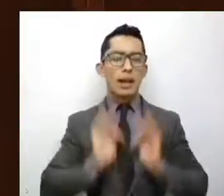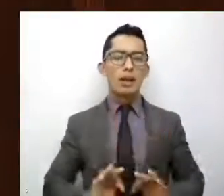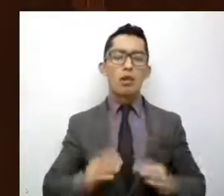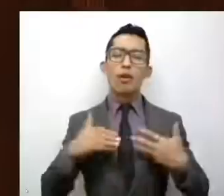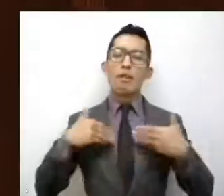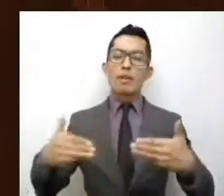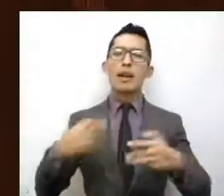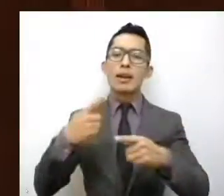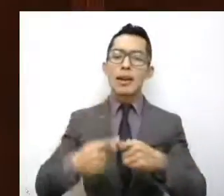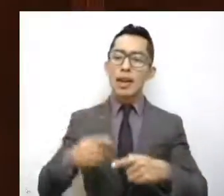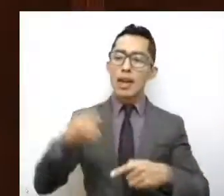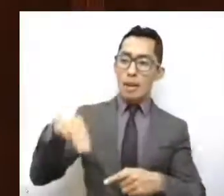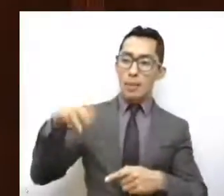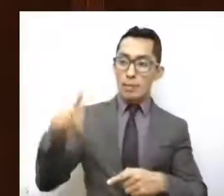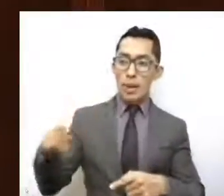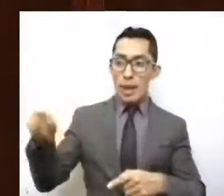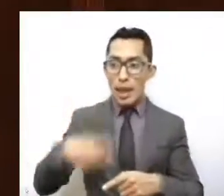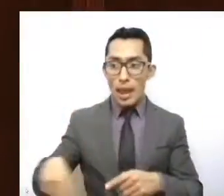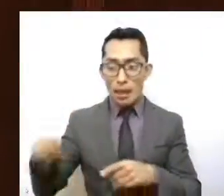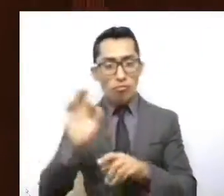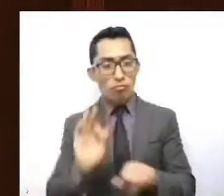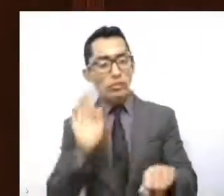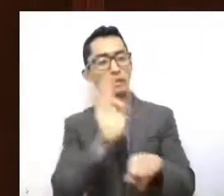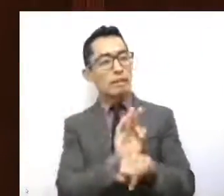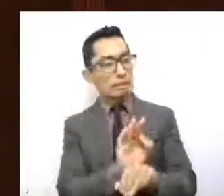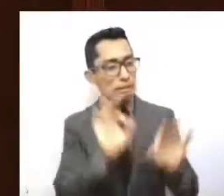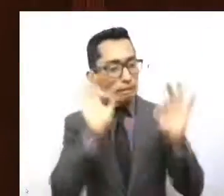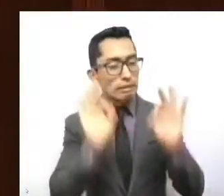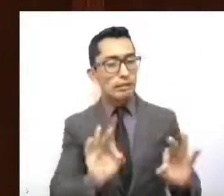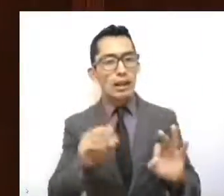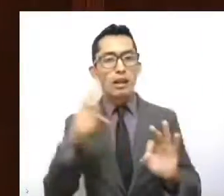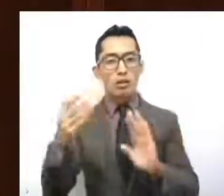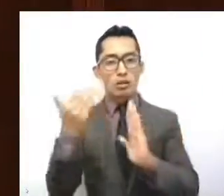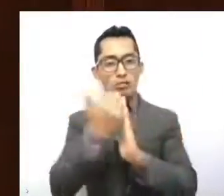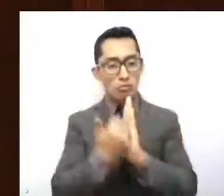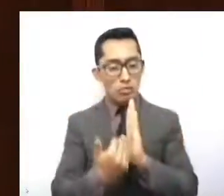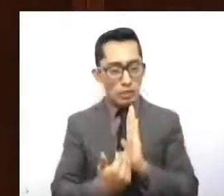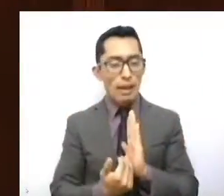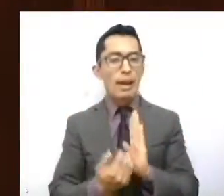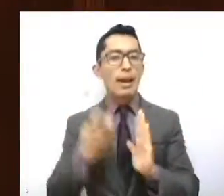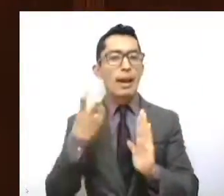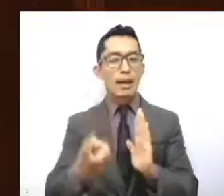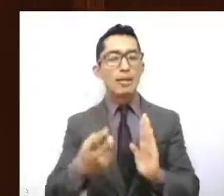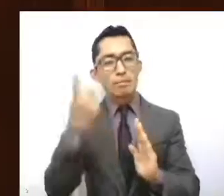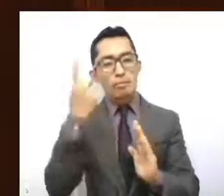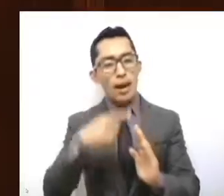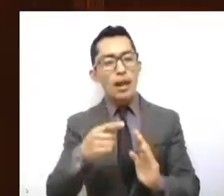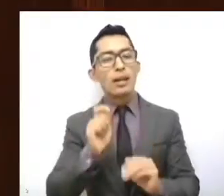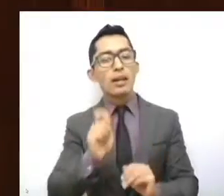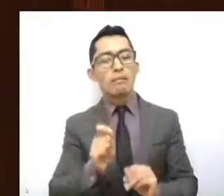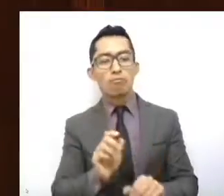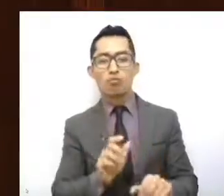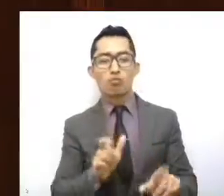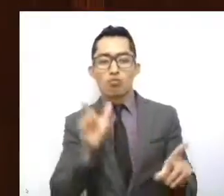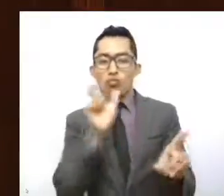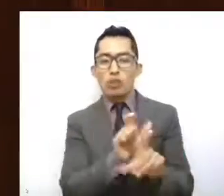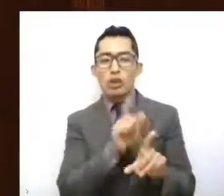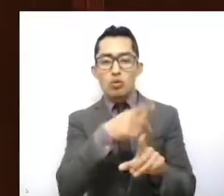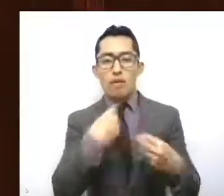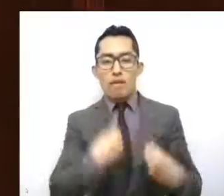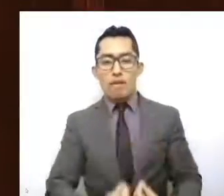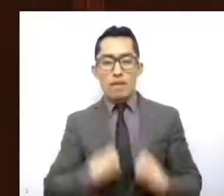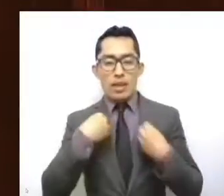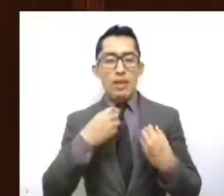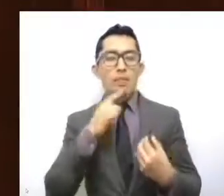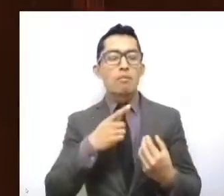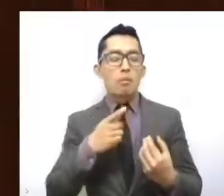brindarán protección especial con medidas cautelares para resguardar su vida integral y libertad.